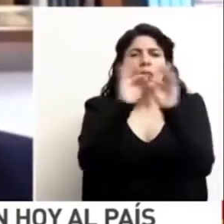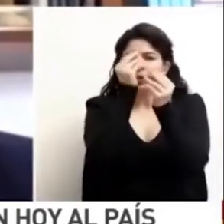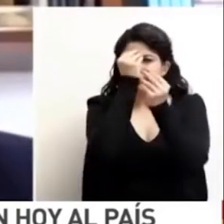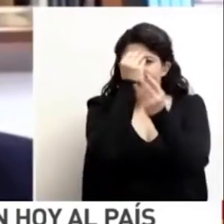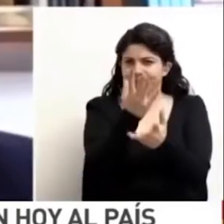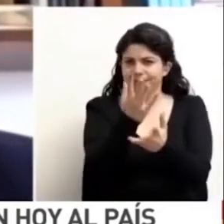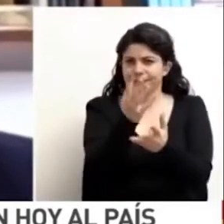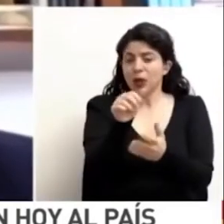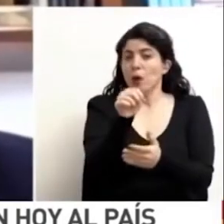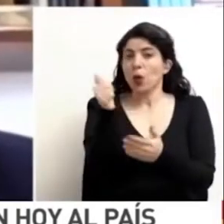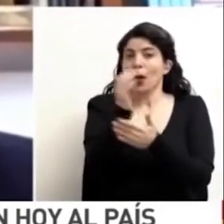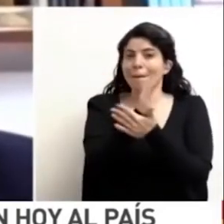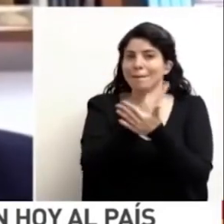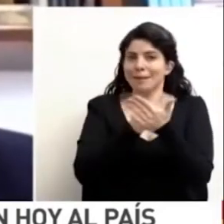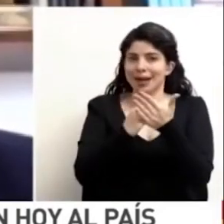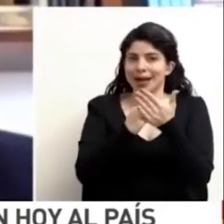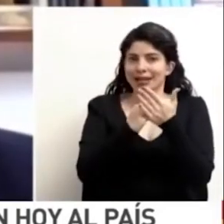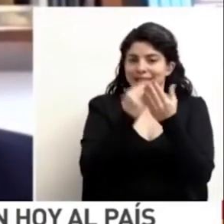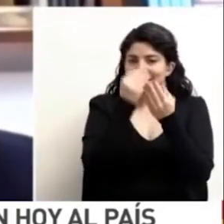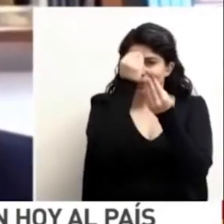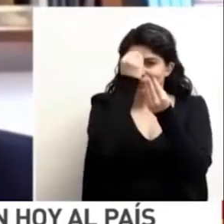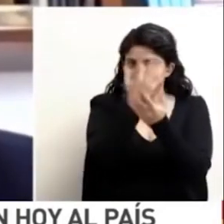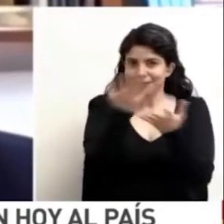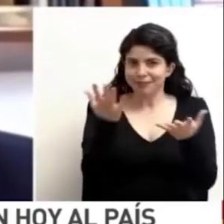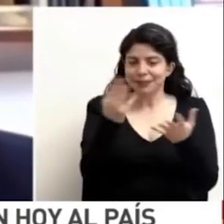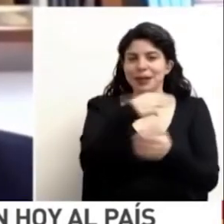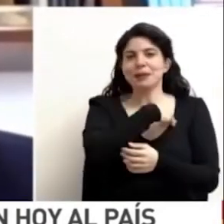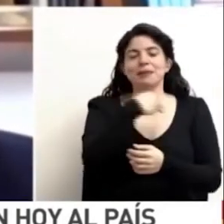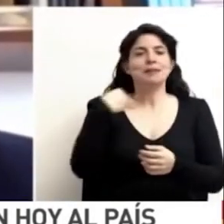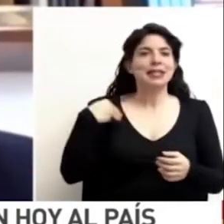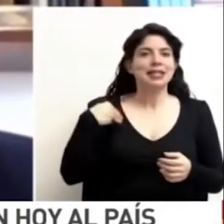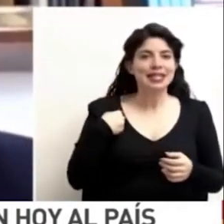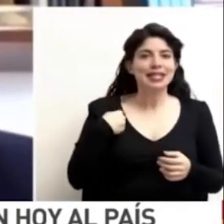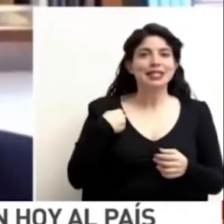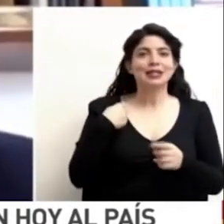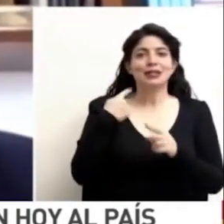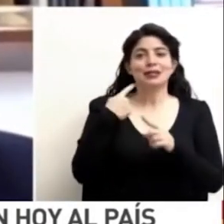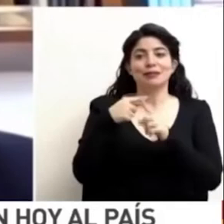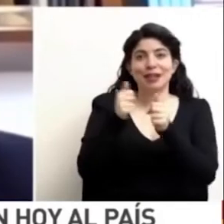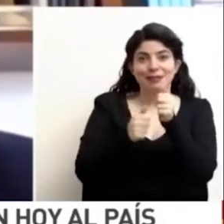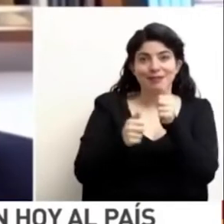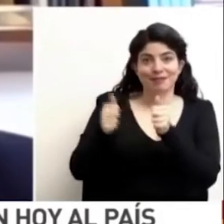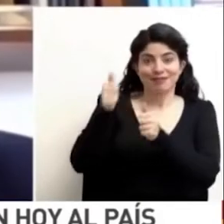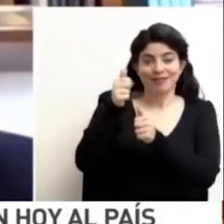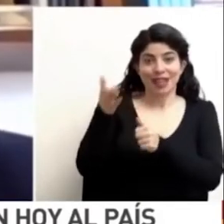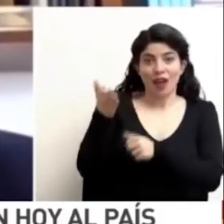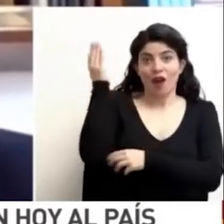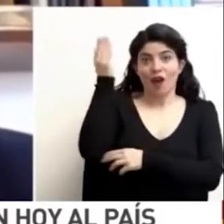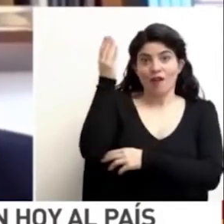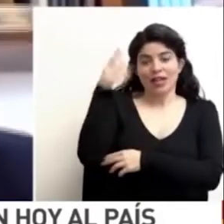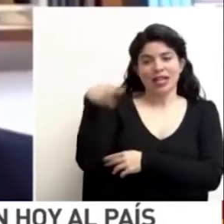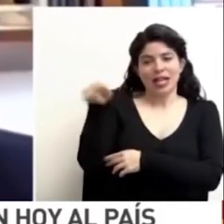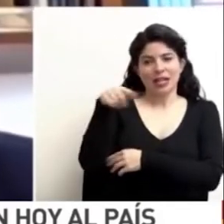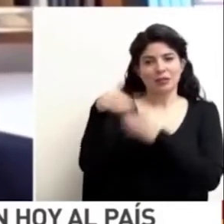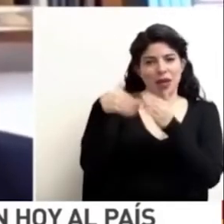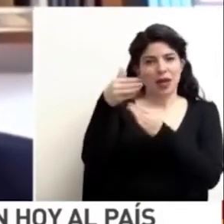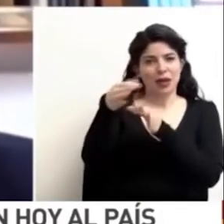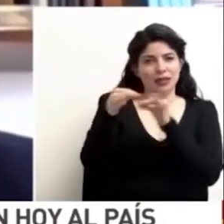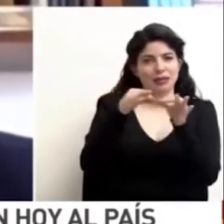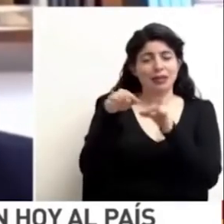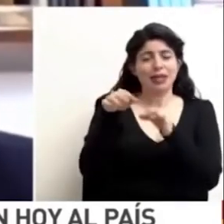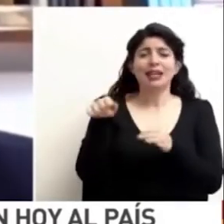y eso como será otra parte de los anuncios que los señores ministros y jerarcas que están en la conferencia deben dar, esto no